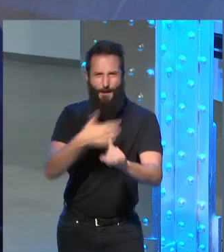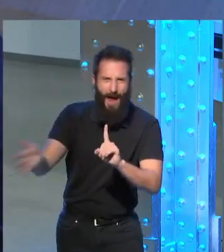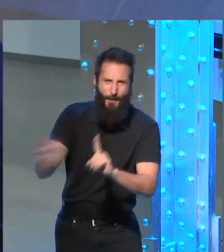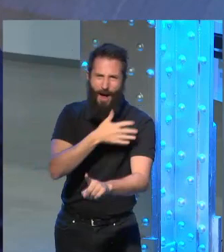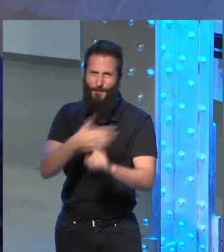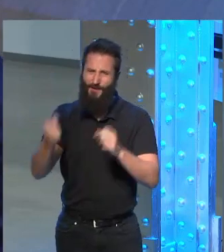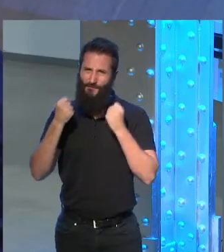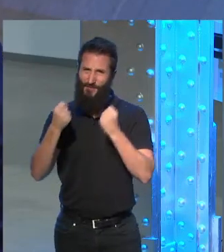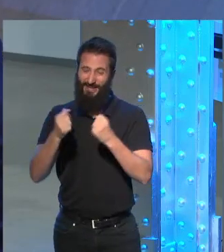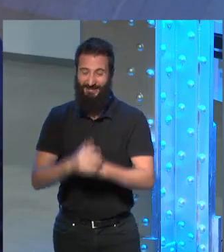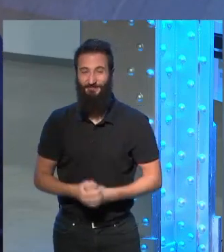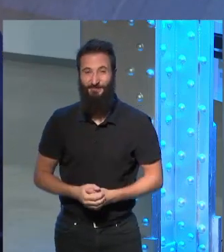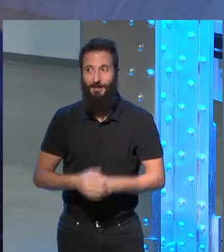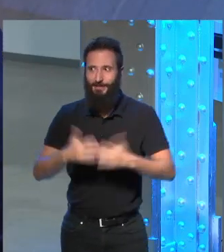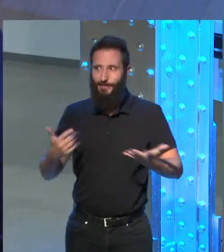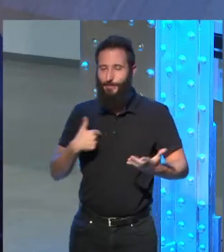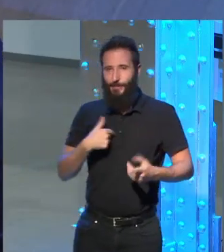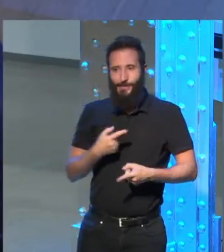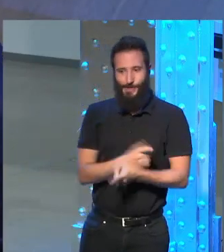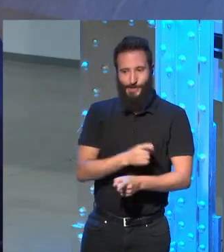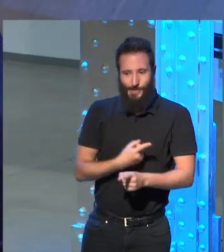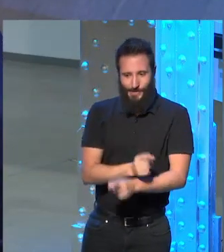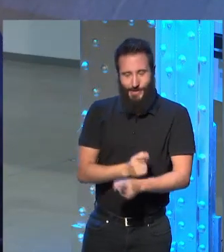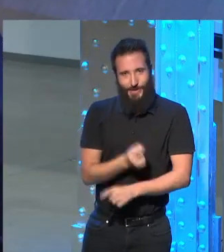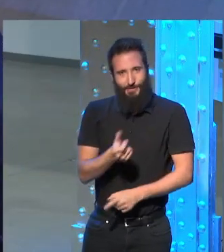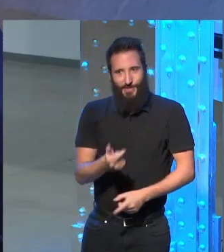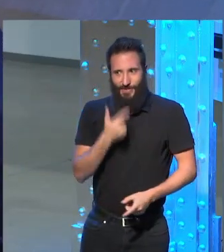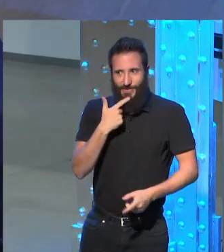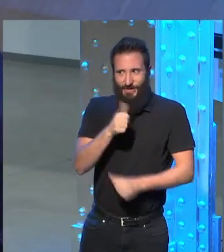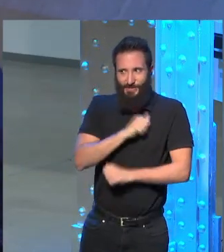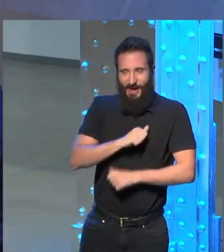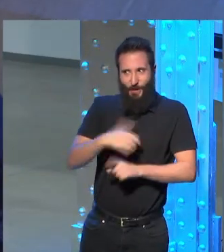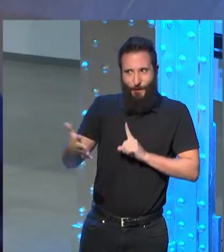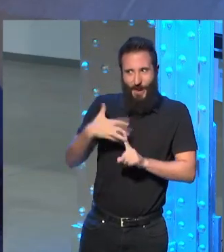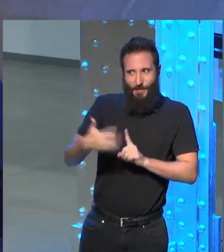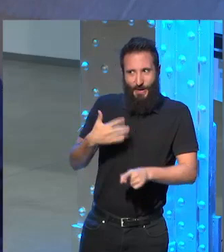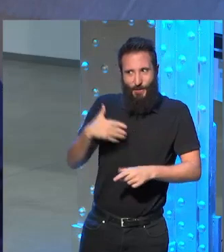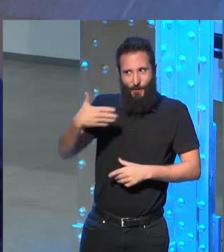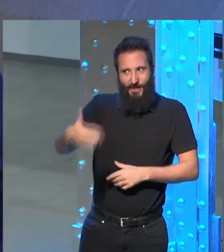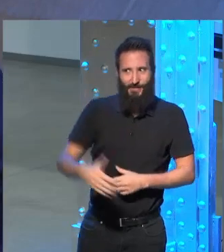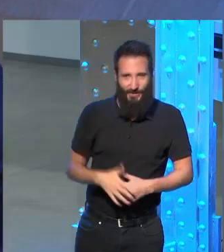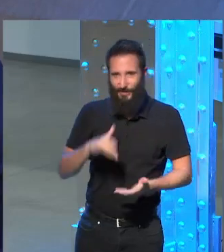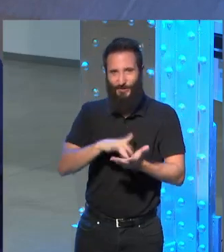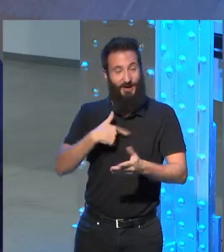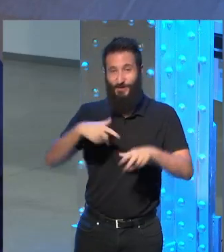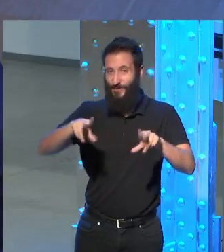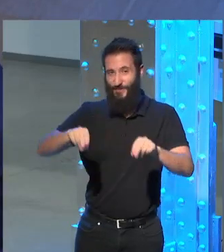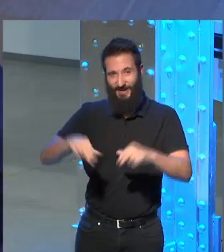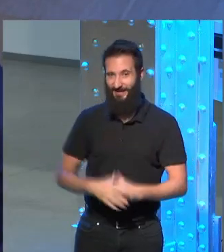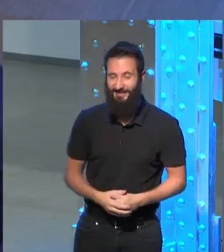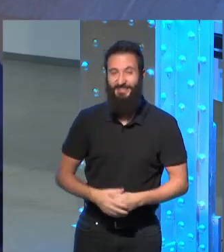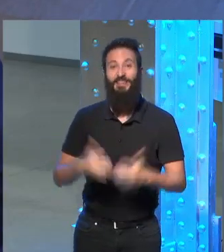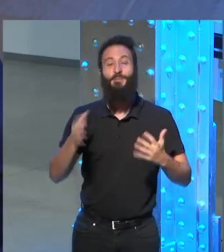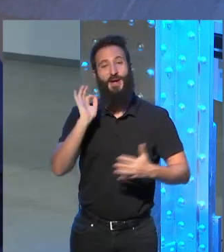entonces yo un poco inquieto estuve esperando la galleta que nunca recibí la verdad que